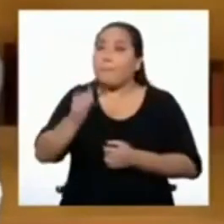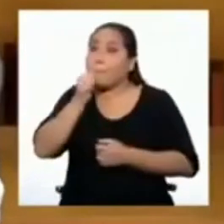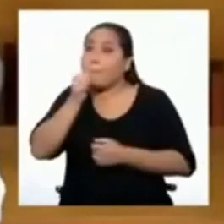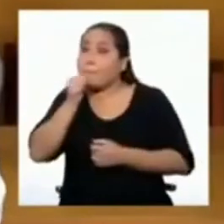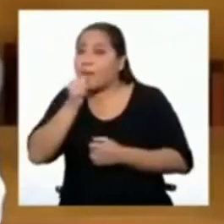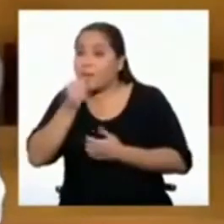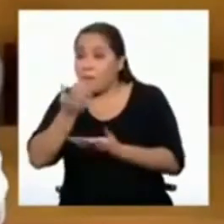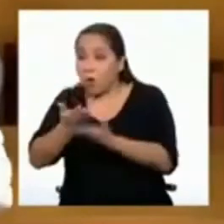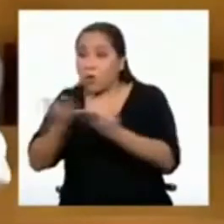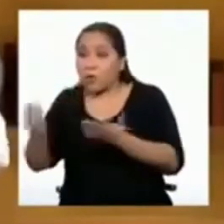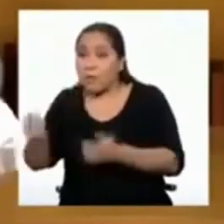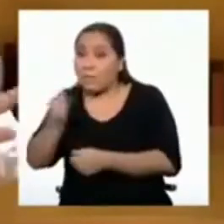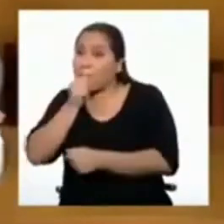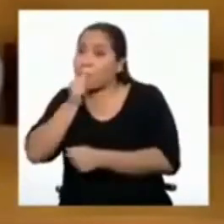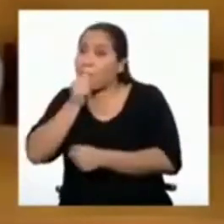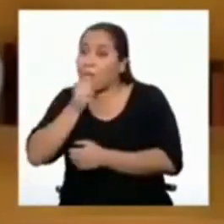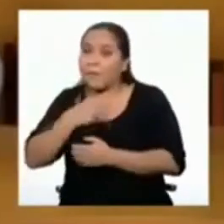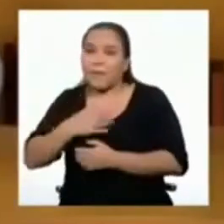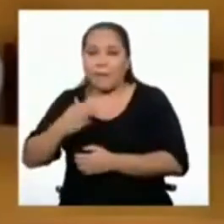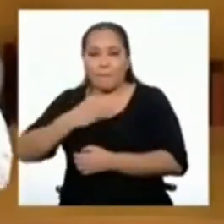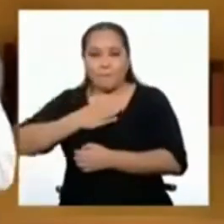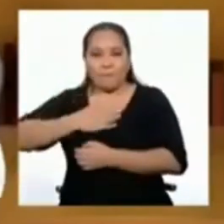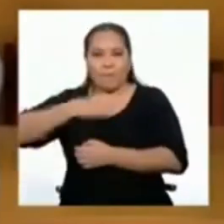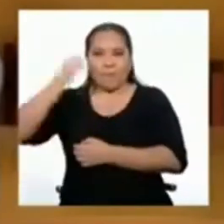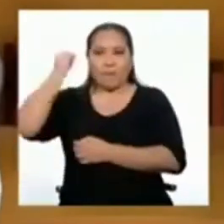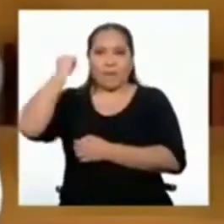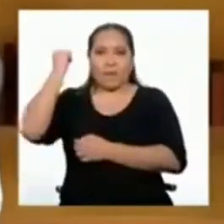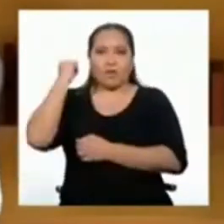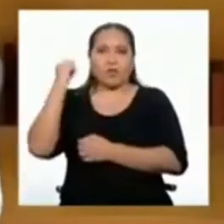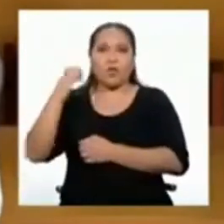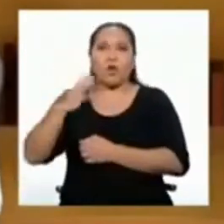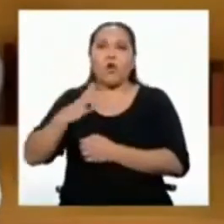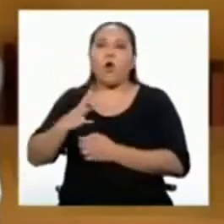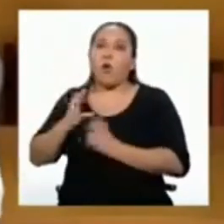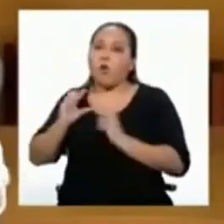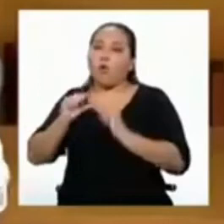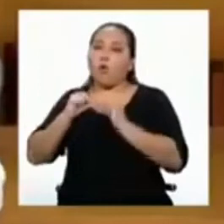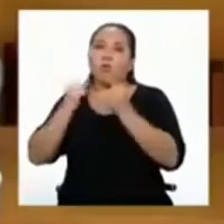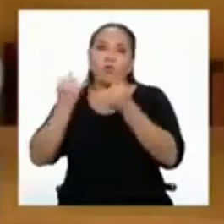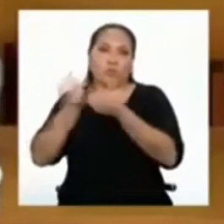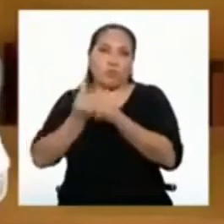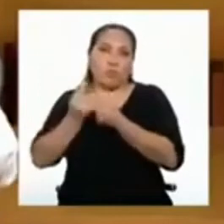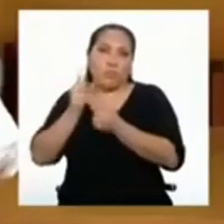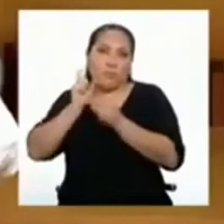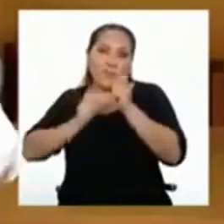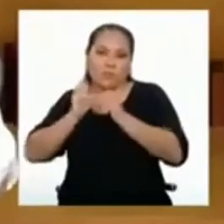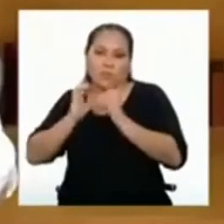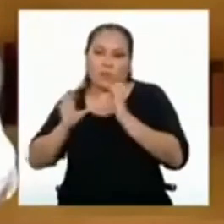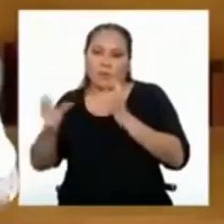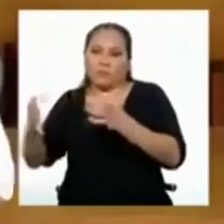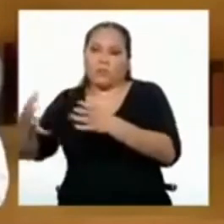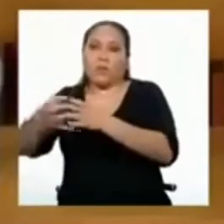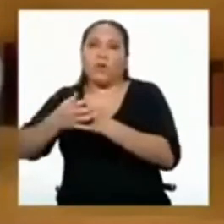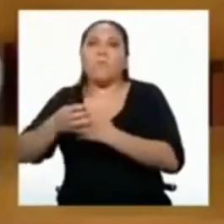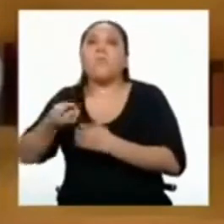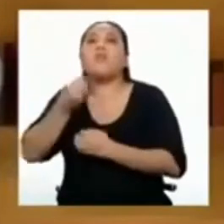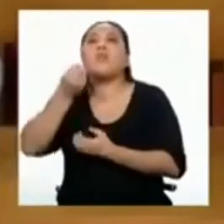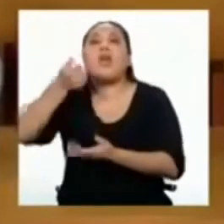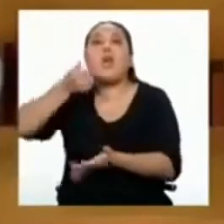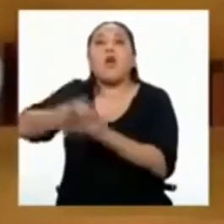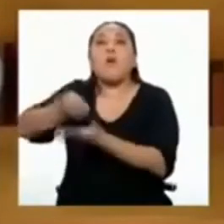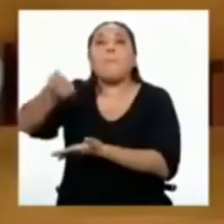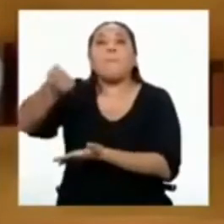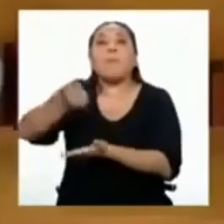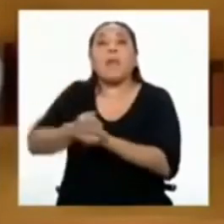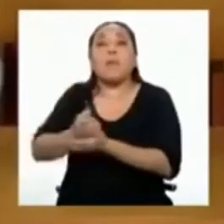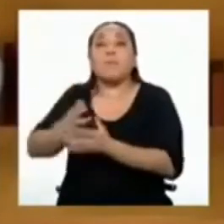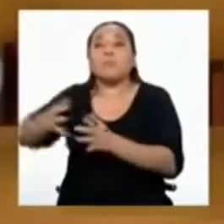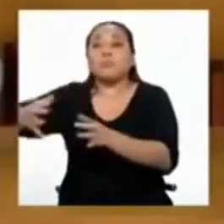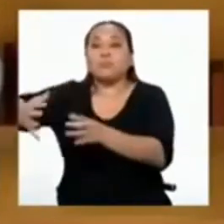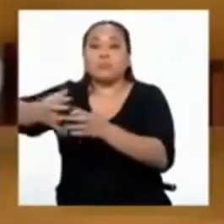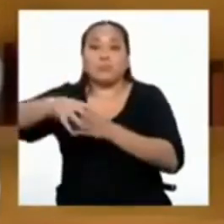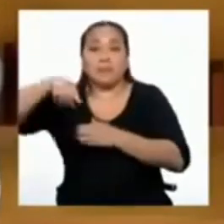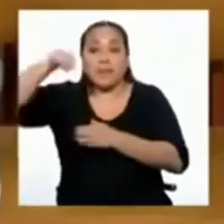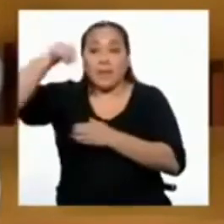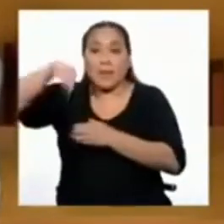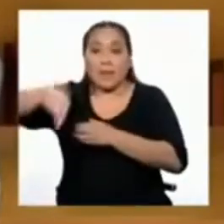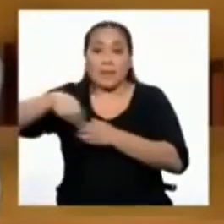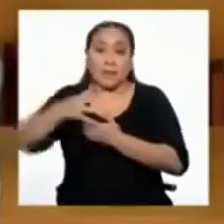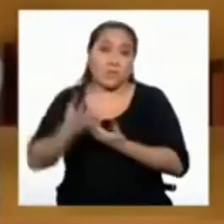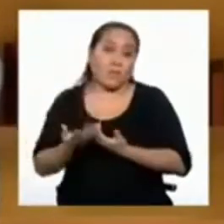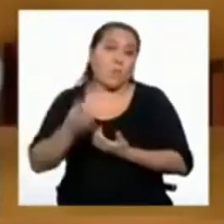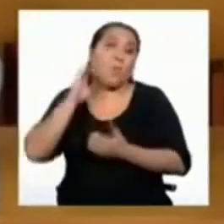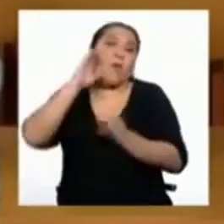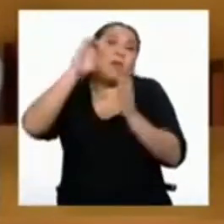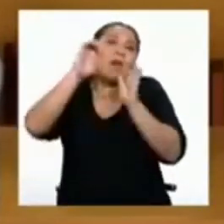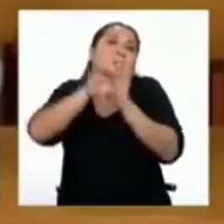exclusivo una persona o grupo, porque fue adquirido legítimamente por ellos. Este bien puede